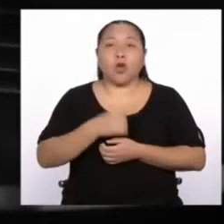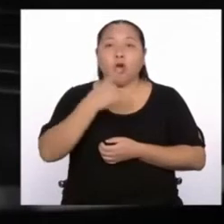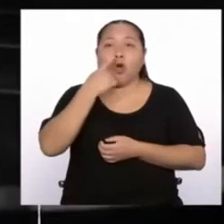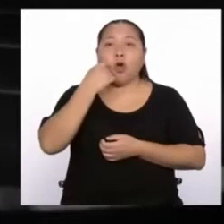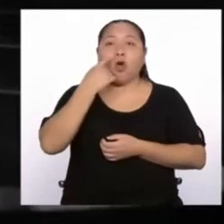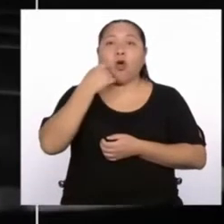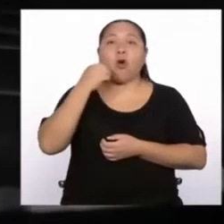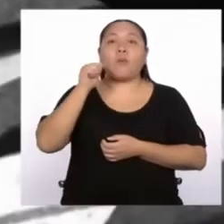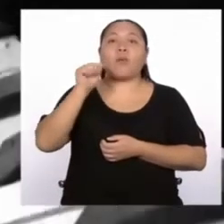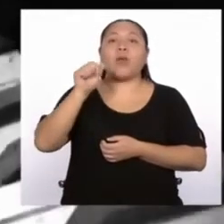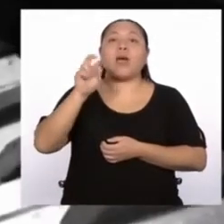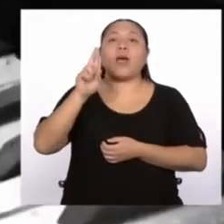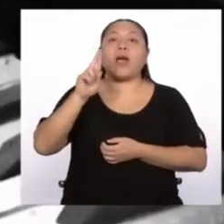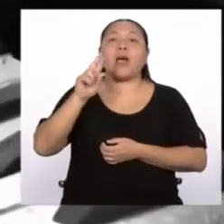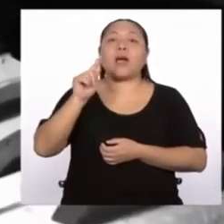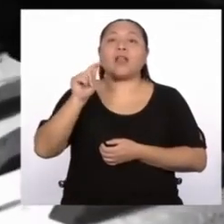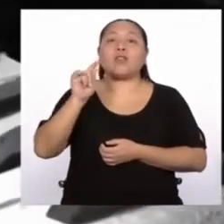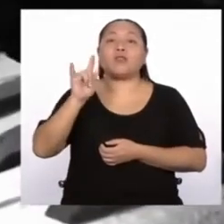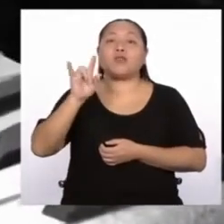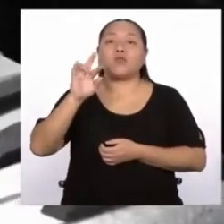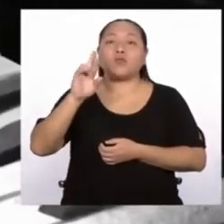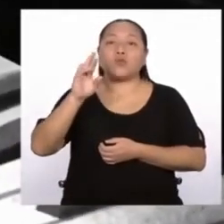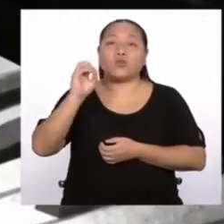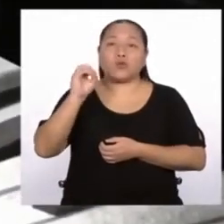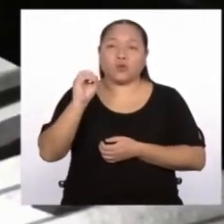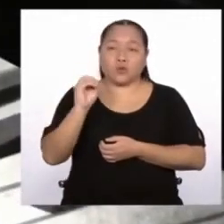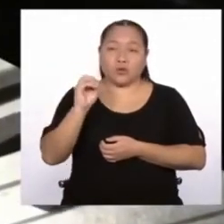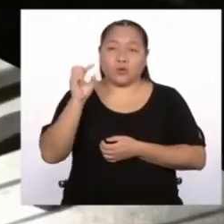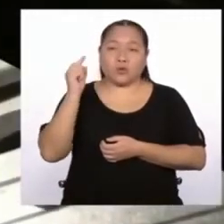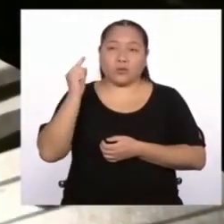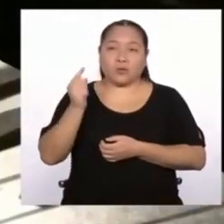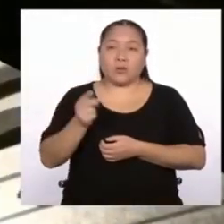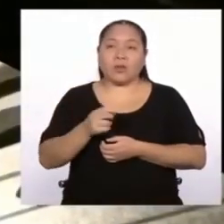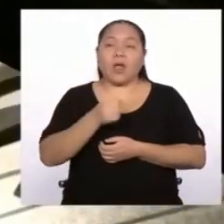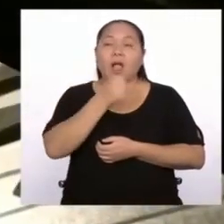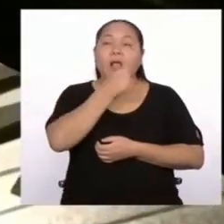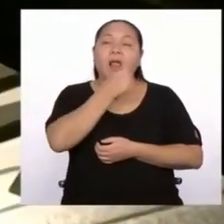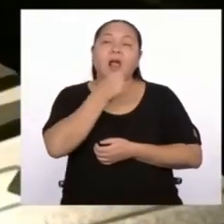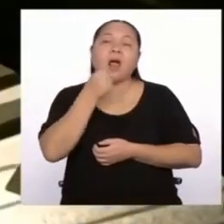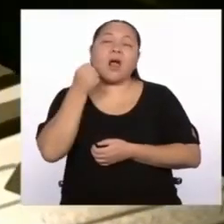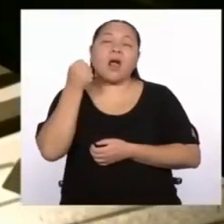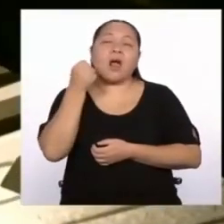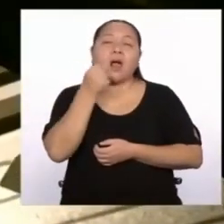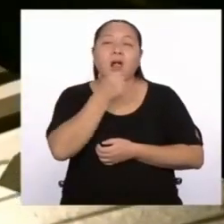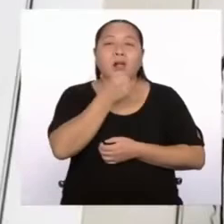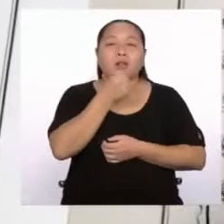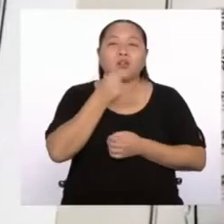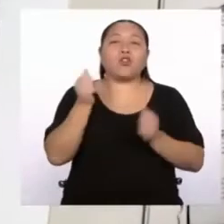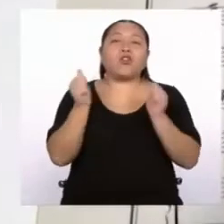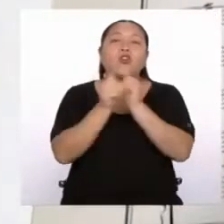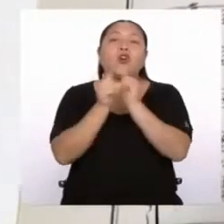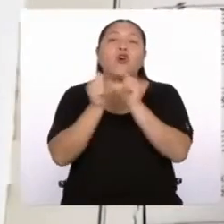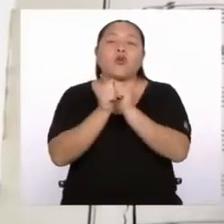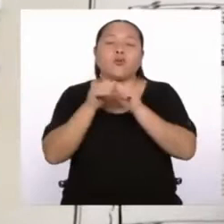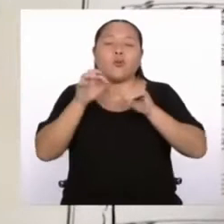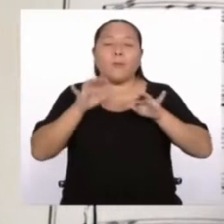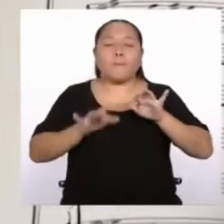Arturo Adamini, que cantó acompañado de un piano.